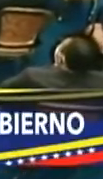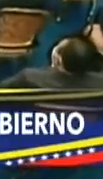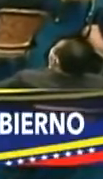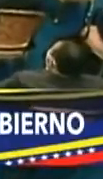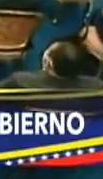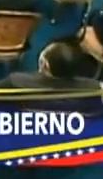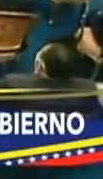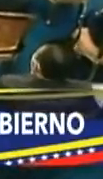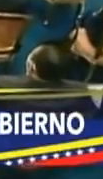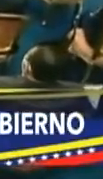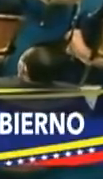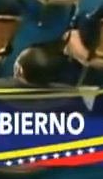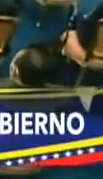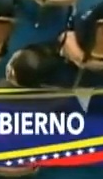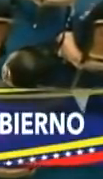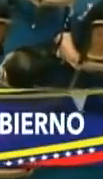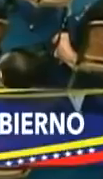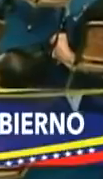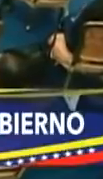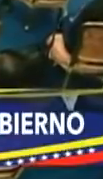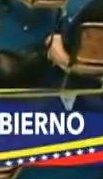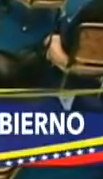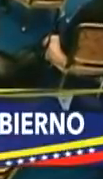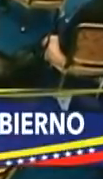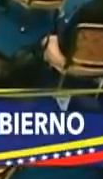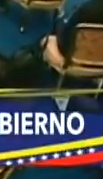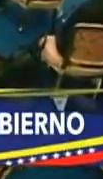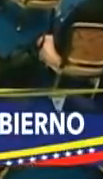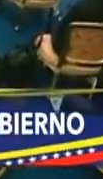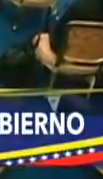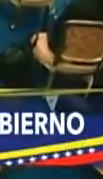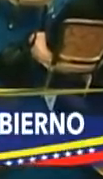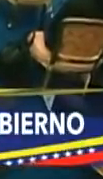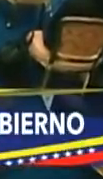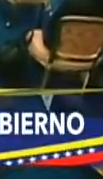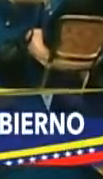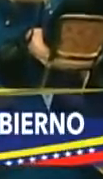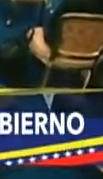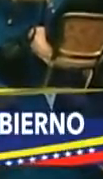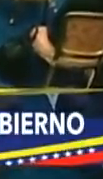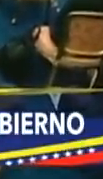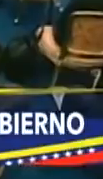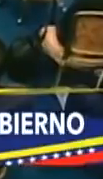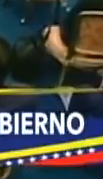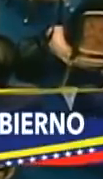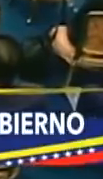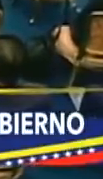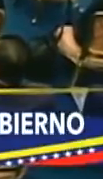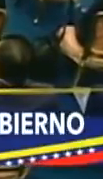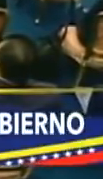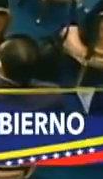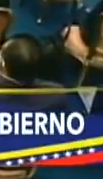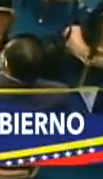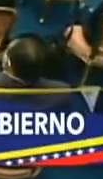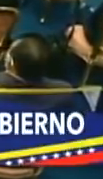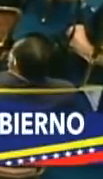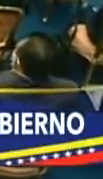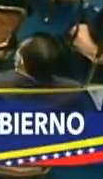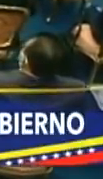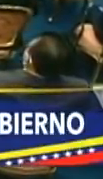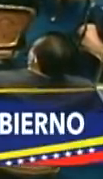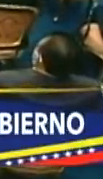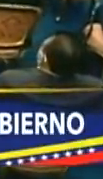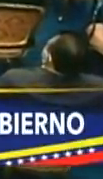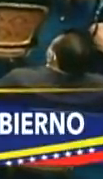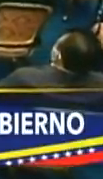República, Nicolás Maduro Moro, para entonces avanzar en este año 2022 que será entonces la R de Resistencia, de